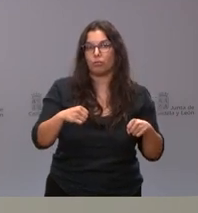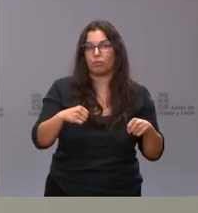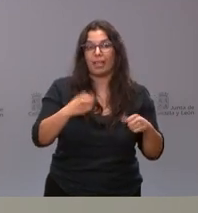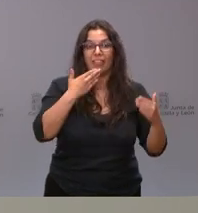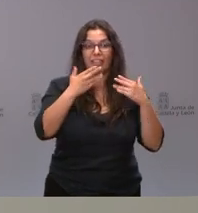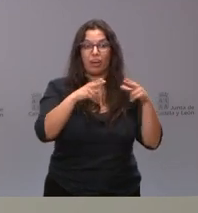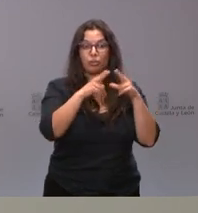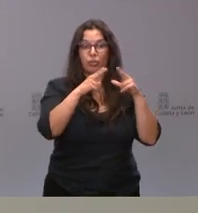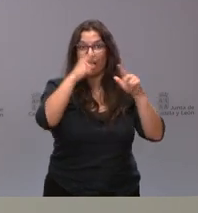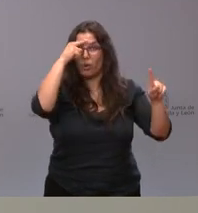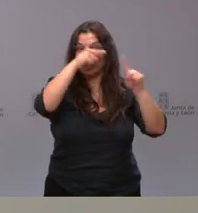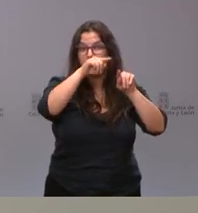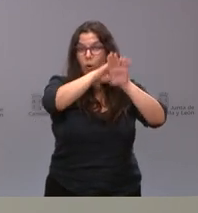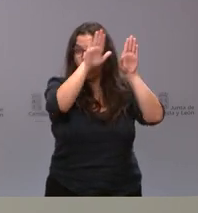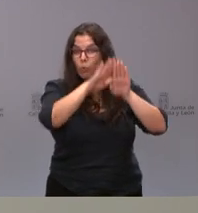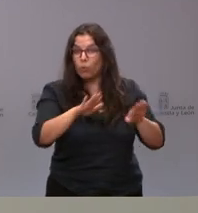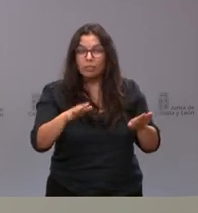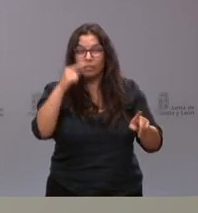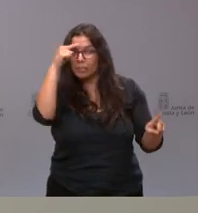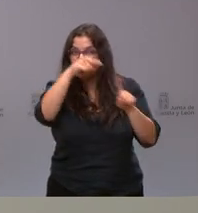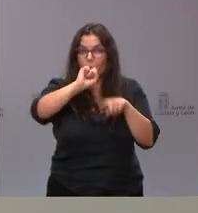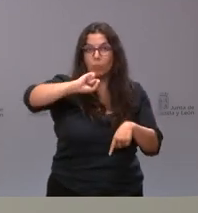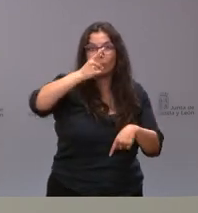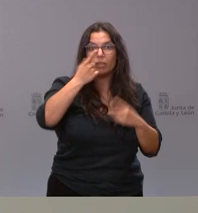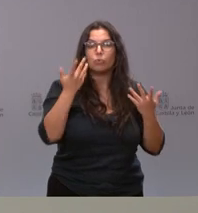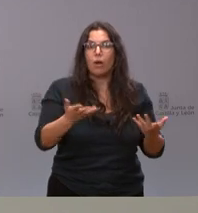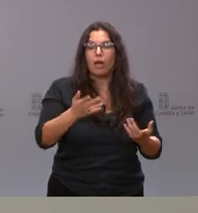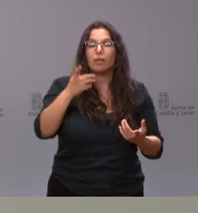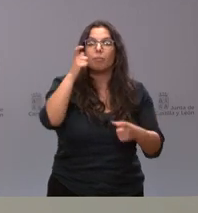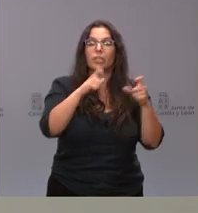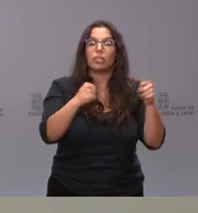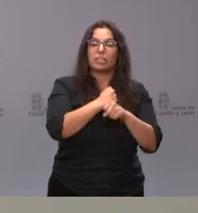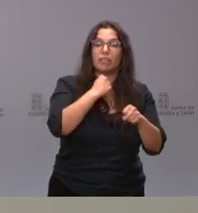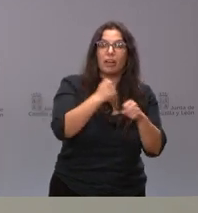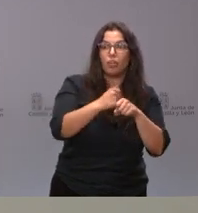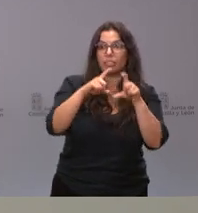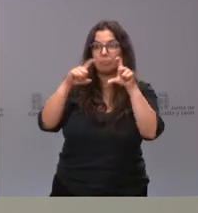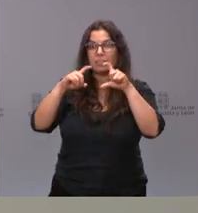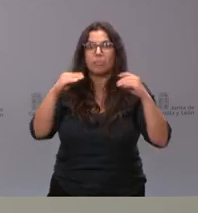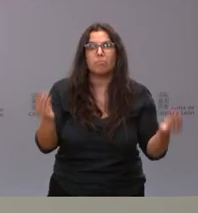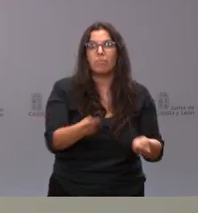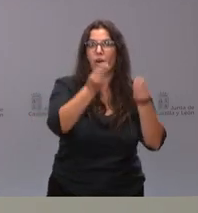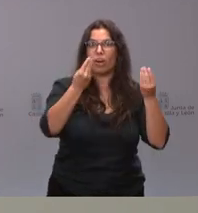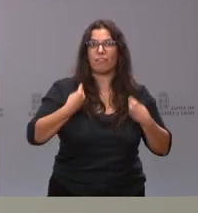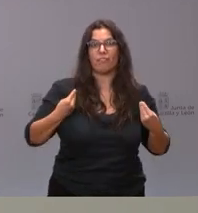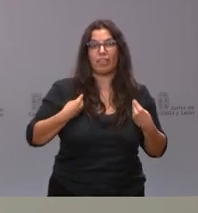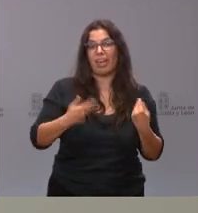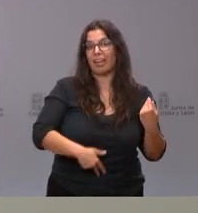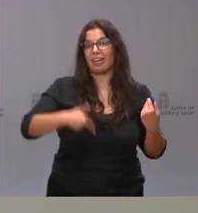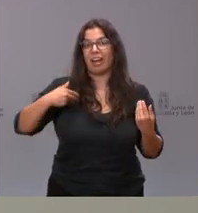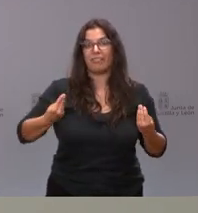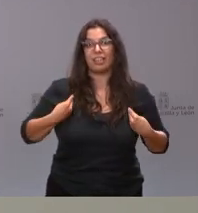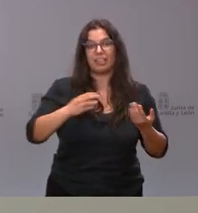diálogo social es mejorar la vida de trabajadores y de empresas y, en conjunto, la vida de Castilla y León.